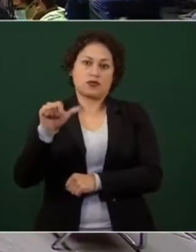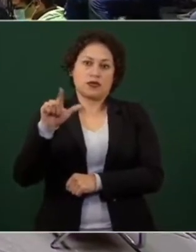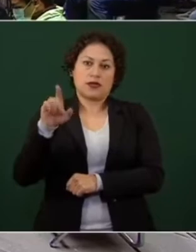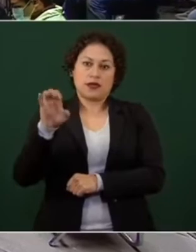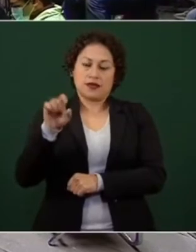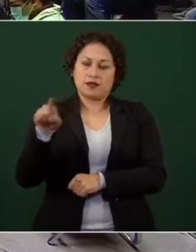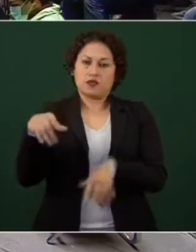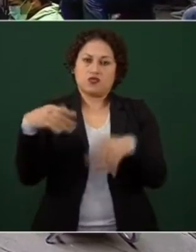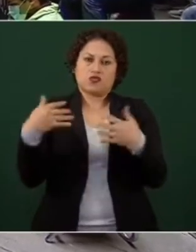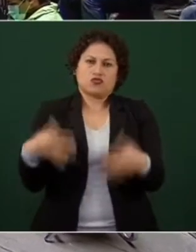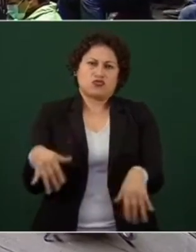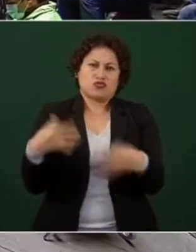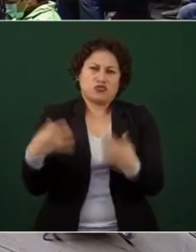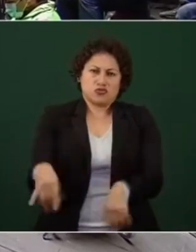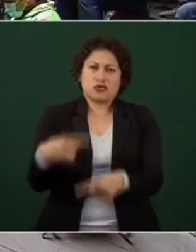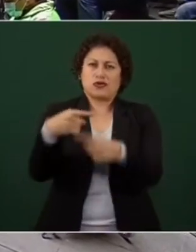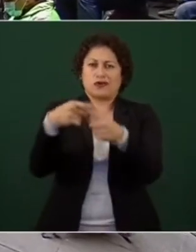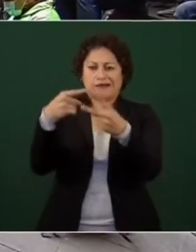los de